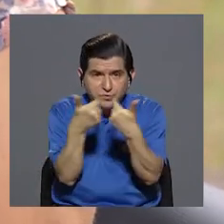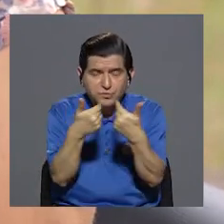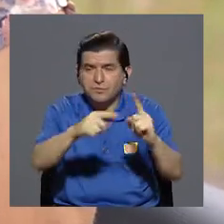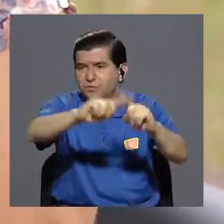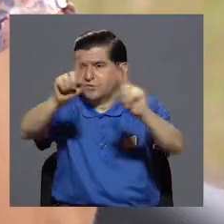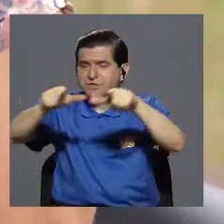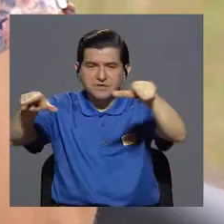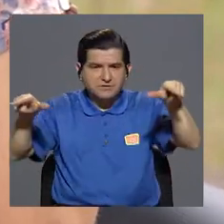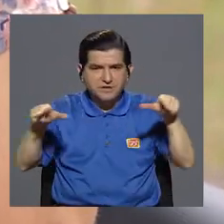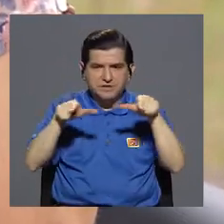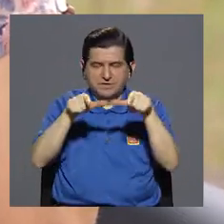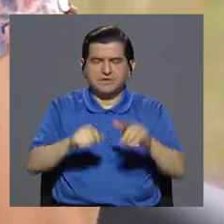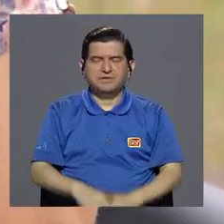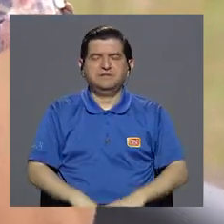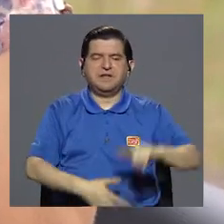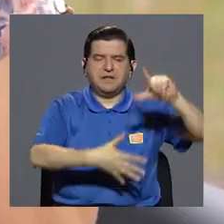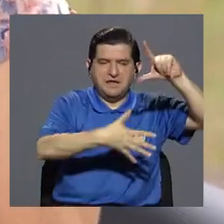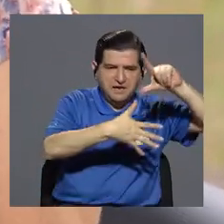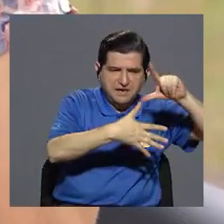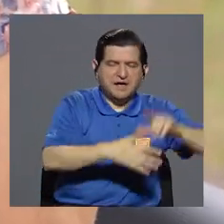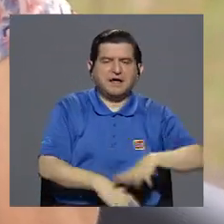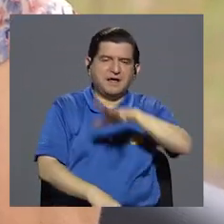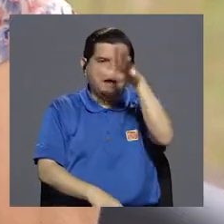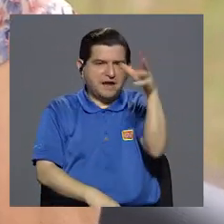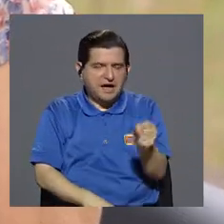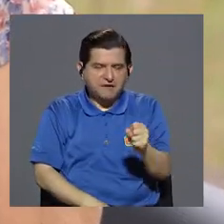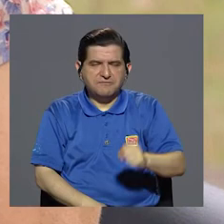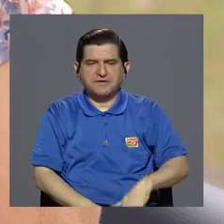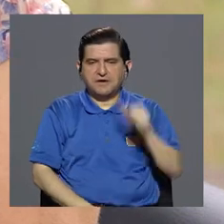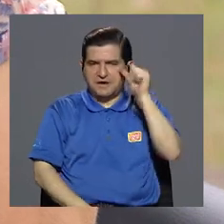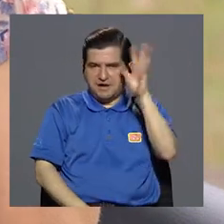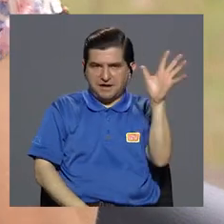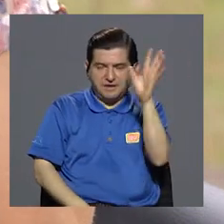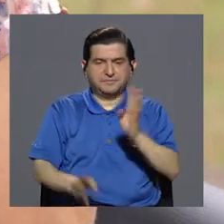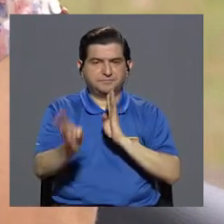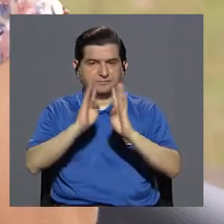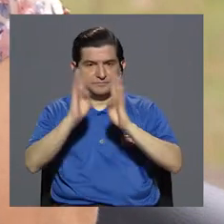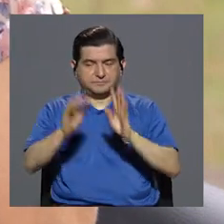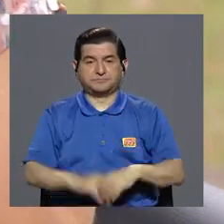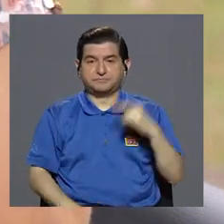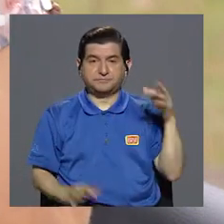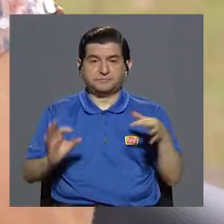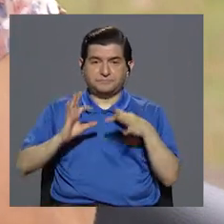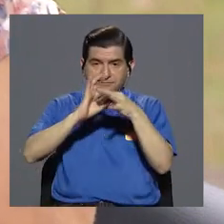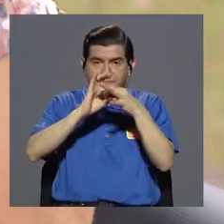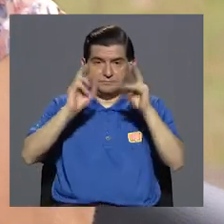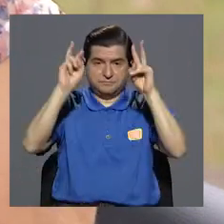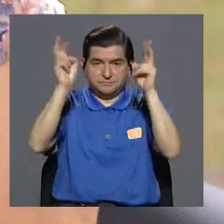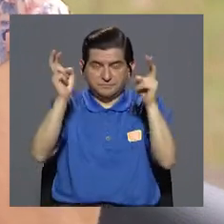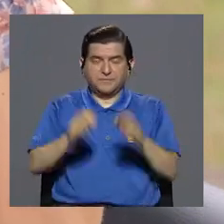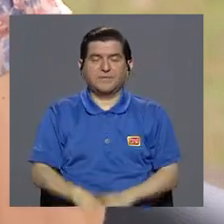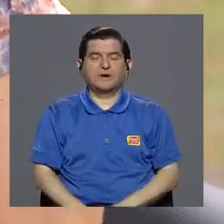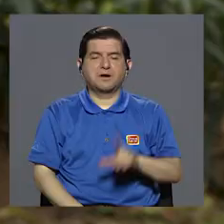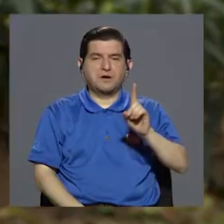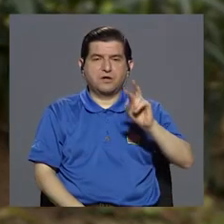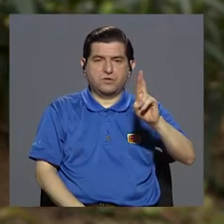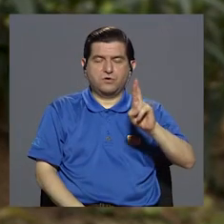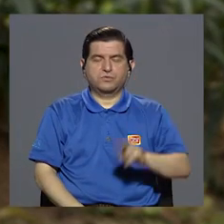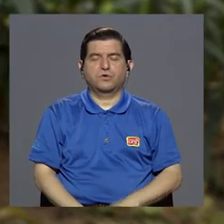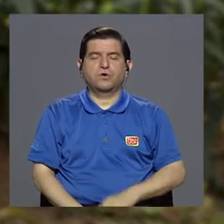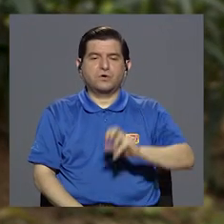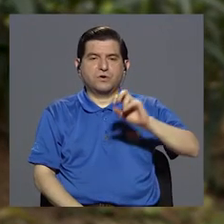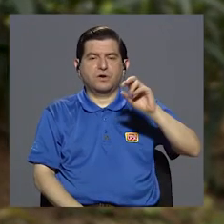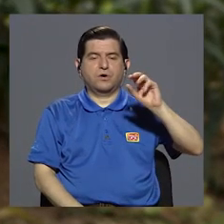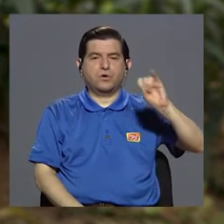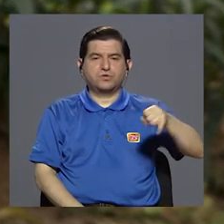en diferentes lugares, bueno, en Latinoamérica, en África, en Asia, y por eso estamos conversando acerca de este tema con el doctor